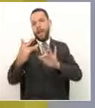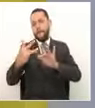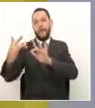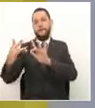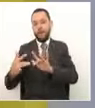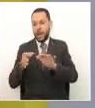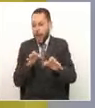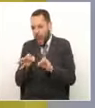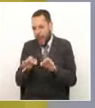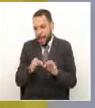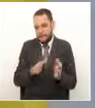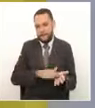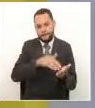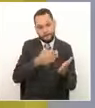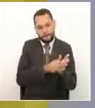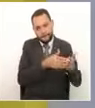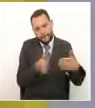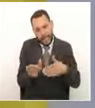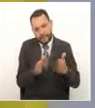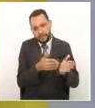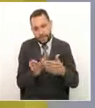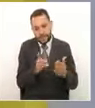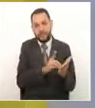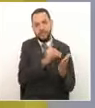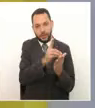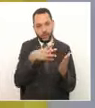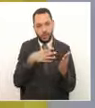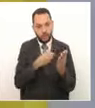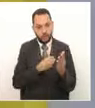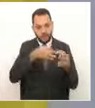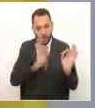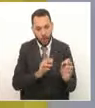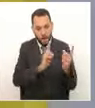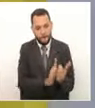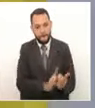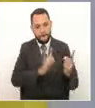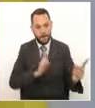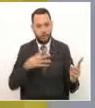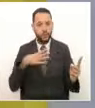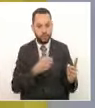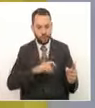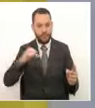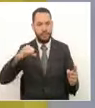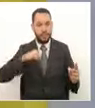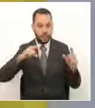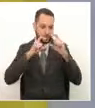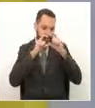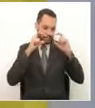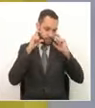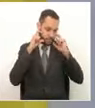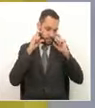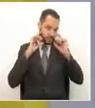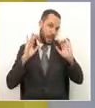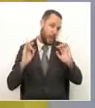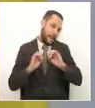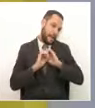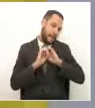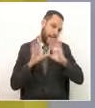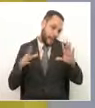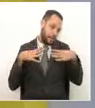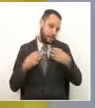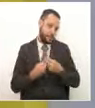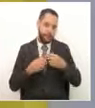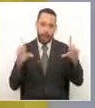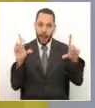social que debemos de guardar. Aquí estamos guardando un distanciamiento, todos tenemos nuestros tapabocas, pero pues por razones obvias y de presentación